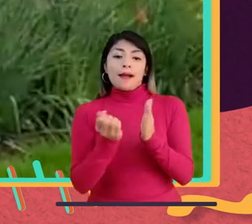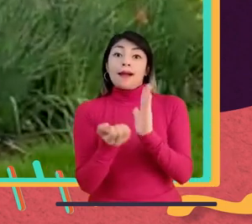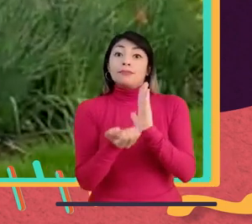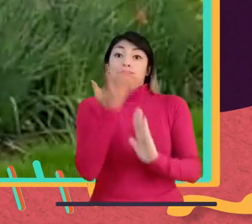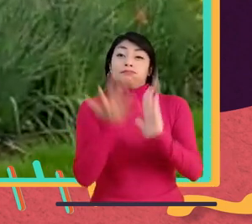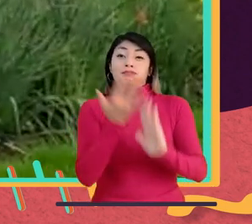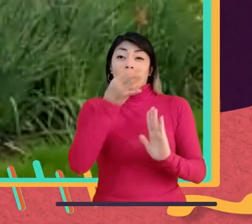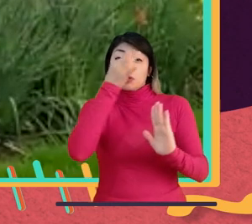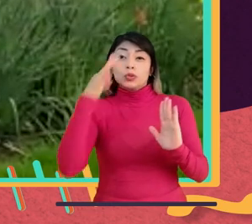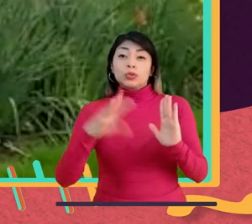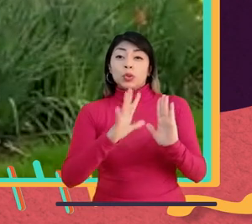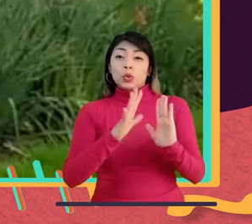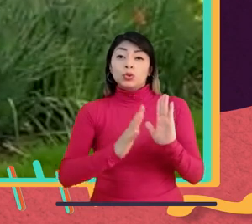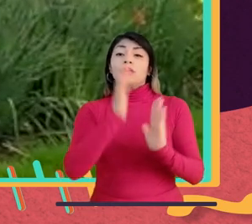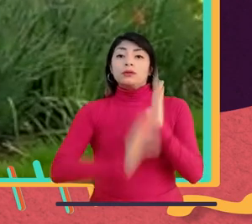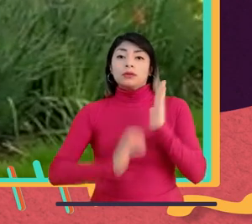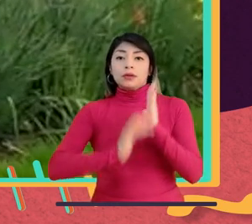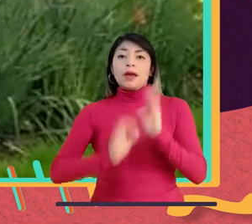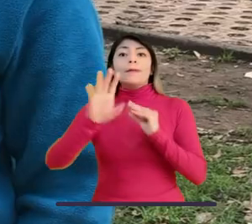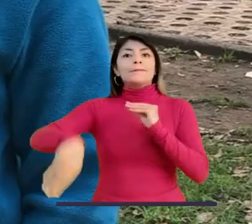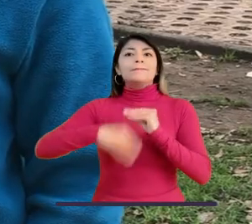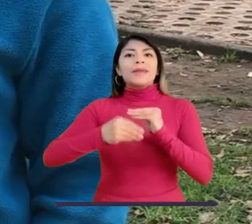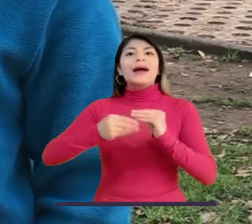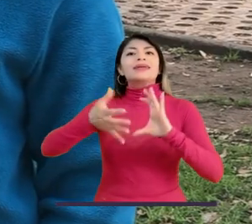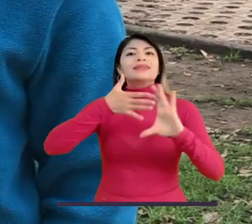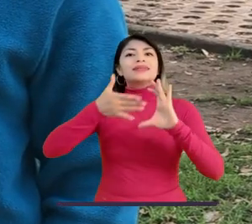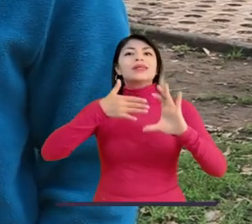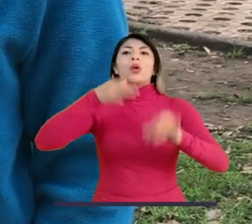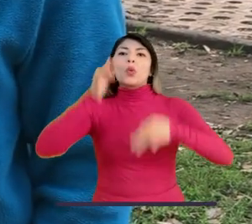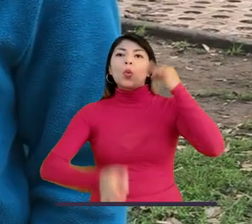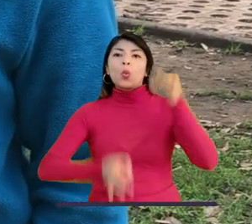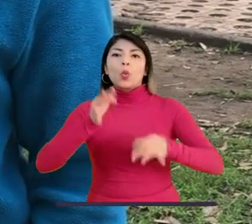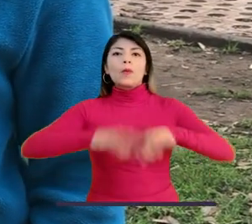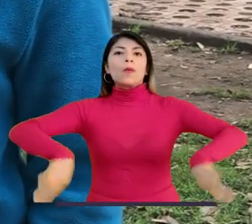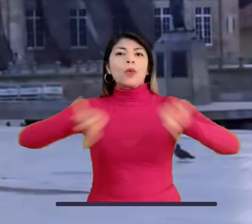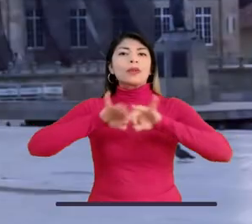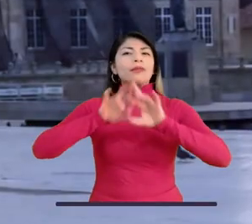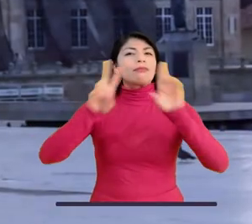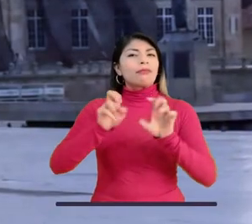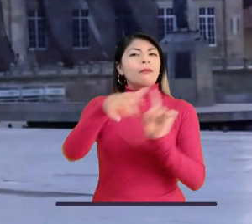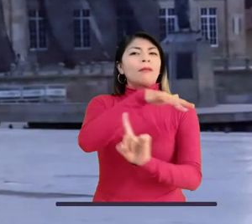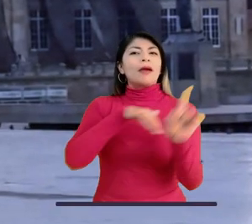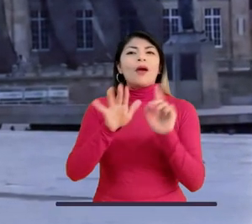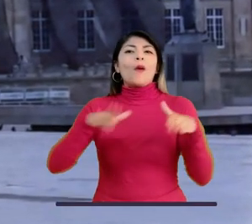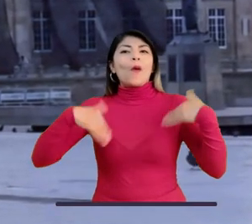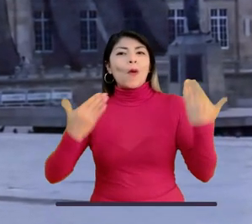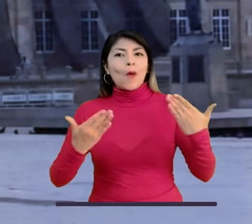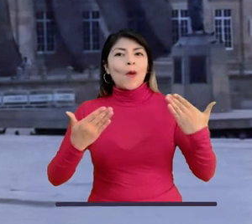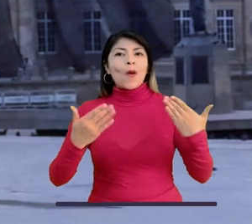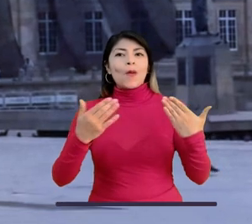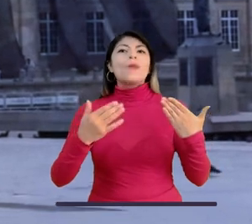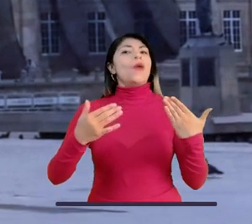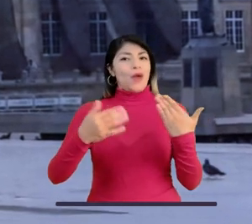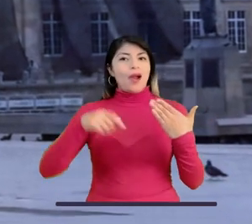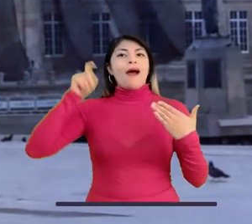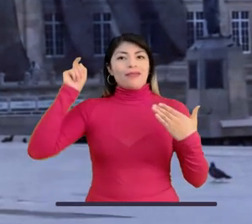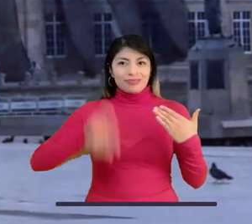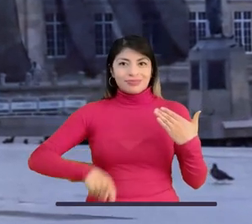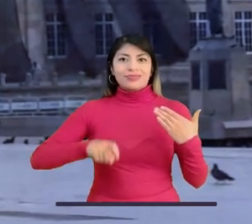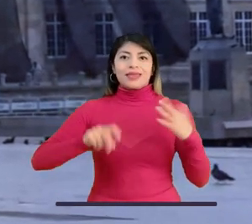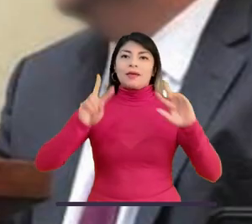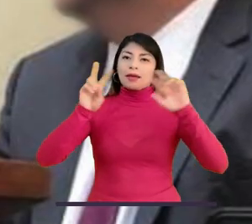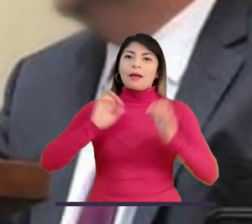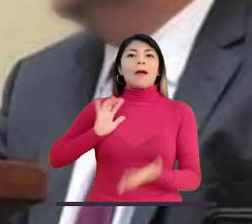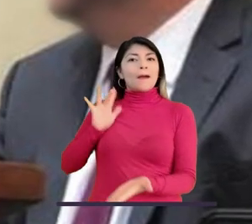que reduzcan sus gases contaminantes. La justicia climática o ambiental precisamente habla sobre que los que